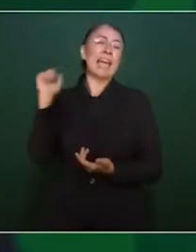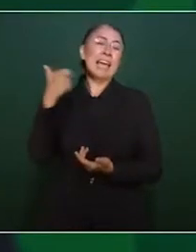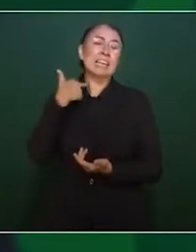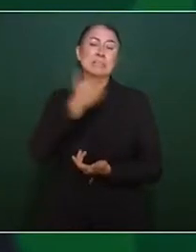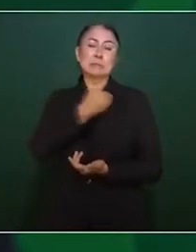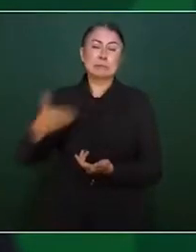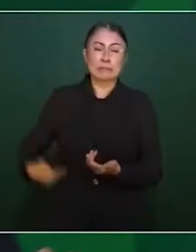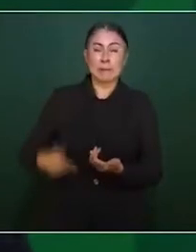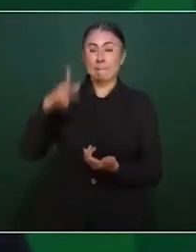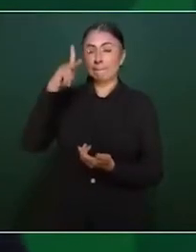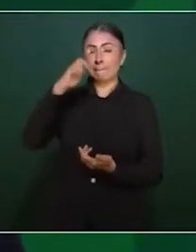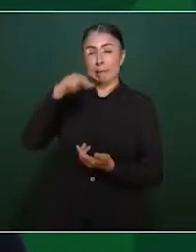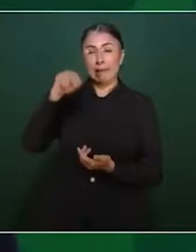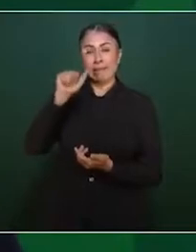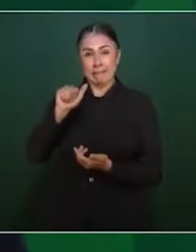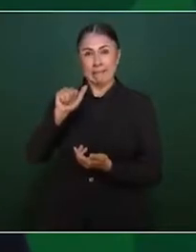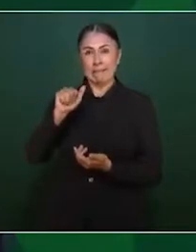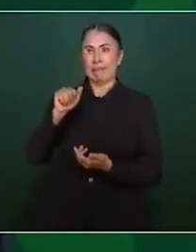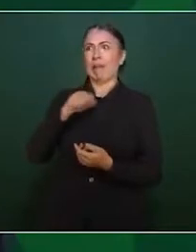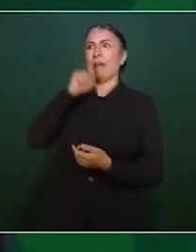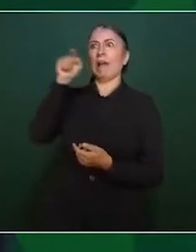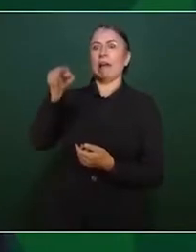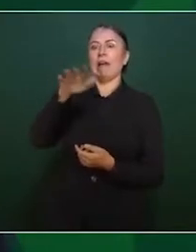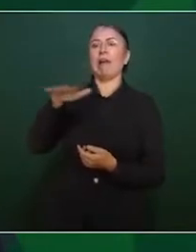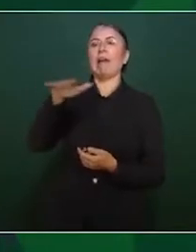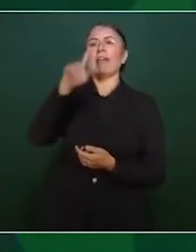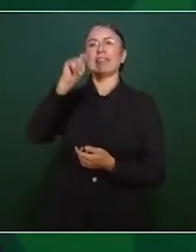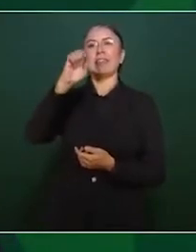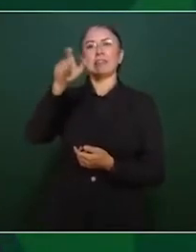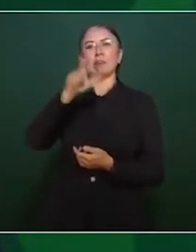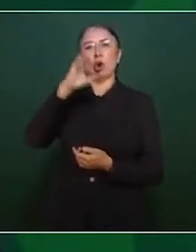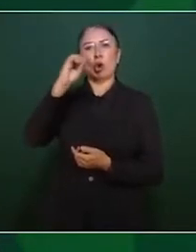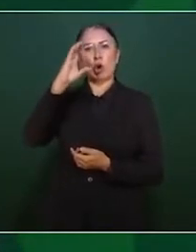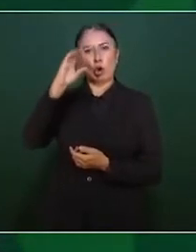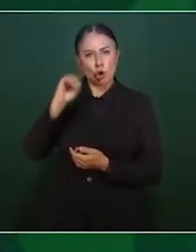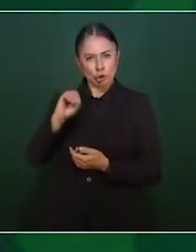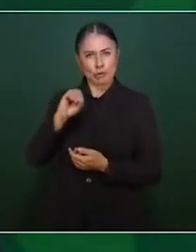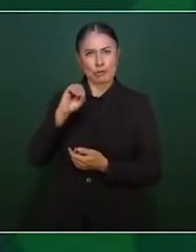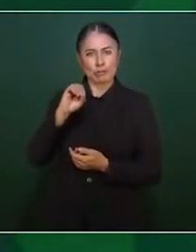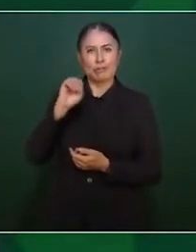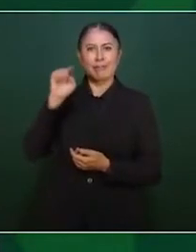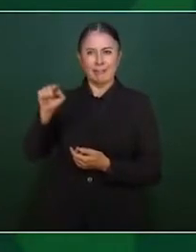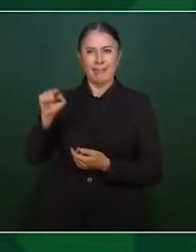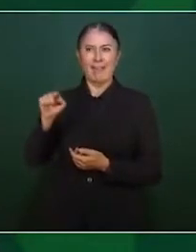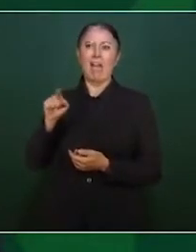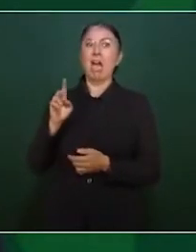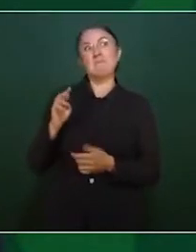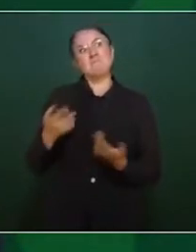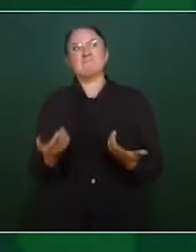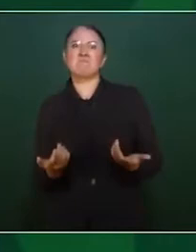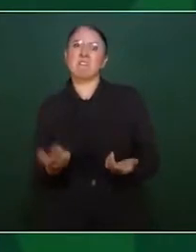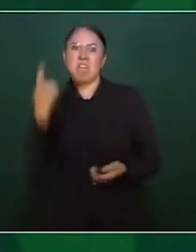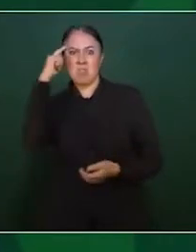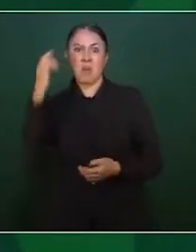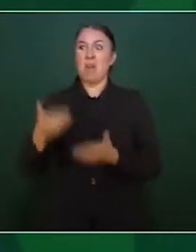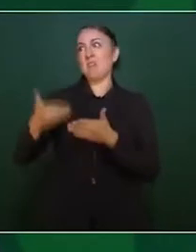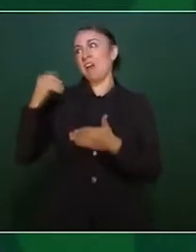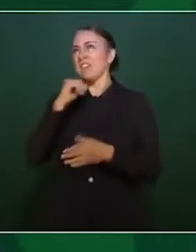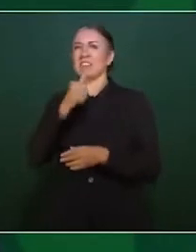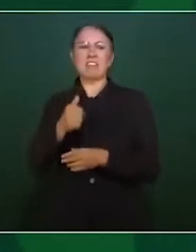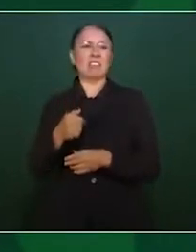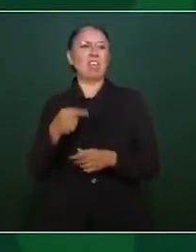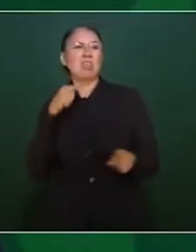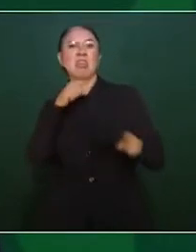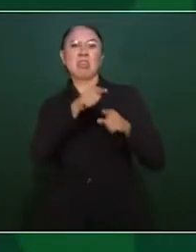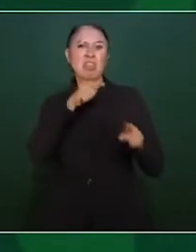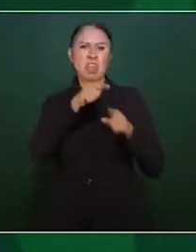atacar. Como la obra no tiene precedentes, se realiza en tiempo récord, se generan empleos dignos,